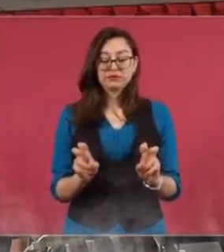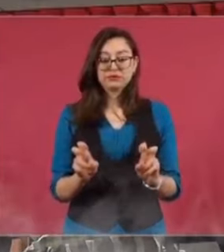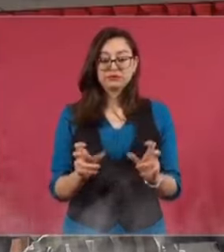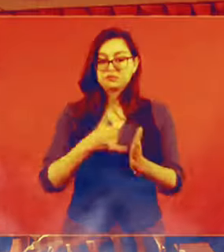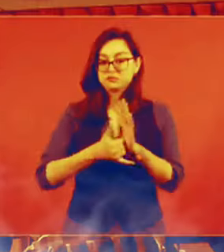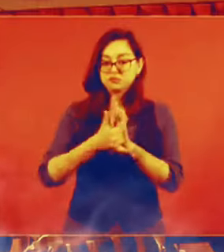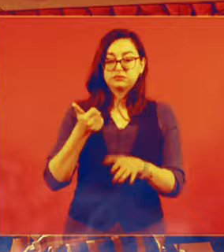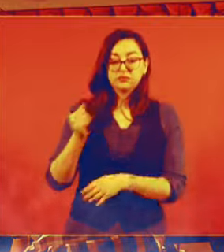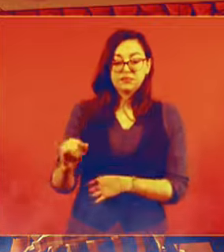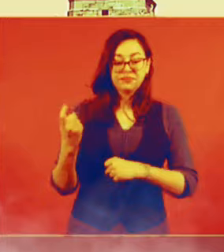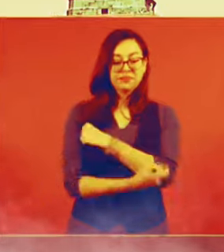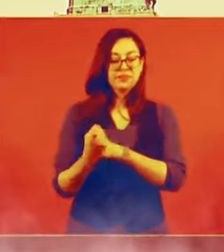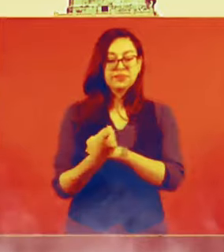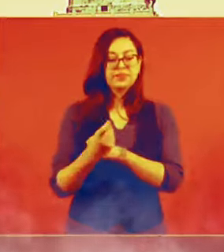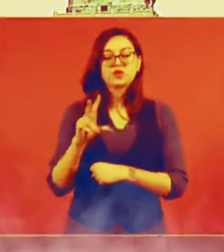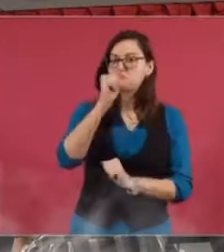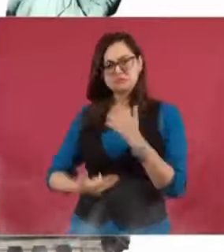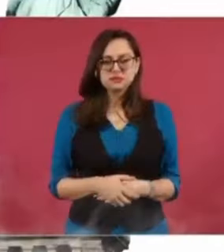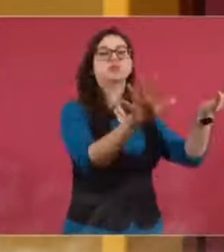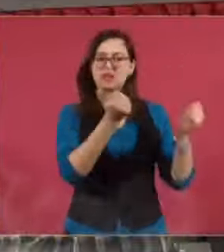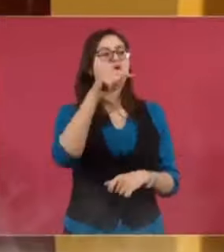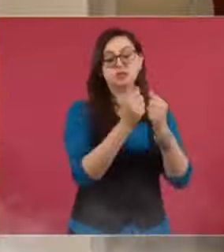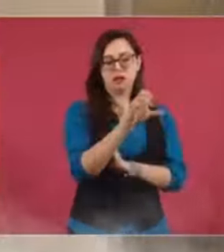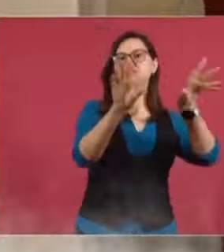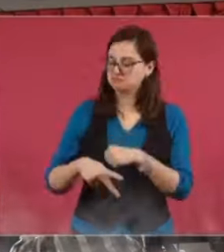técnico. Es un asunto político.